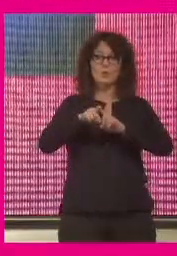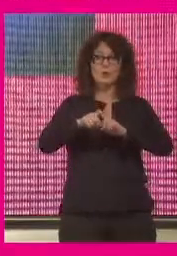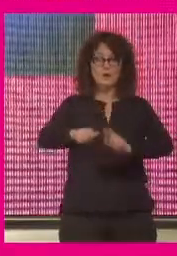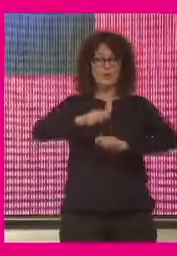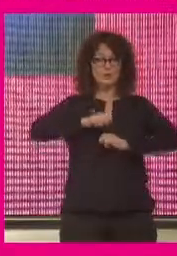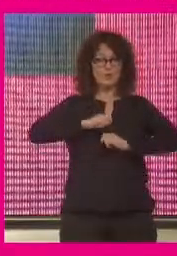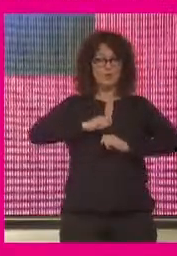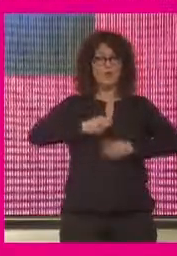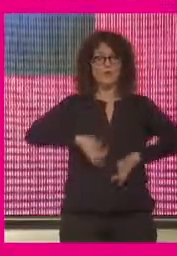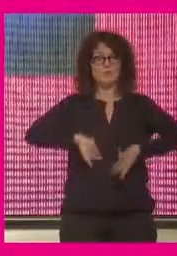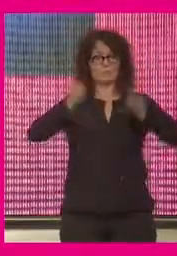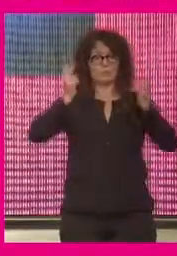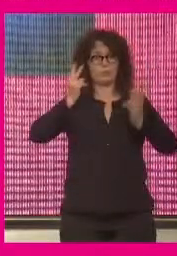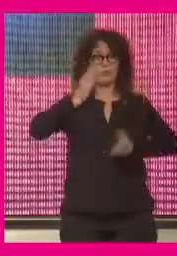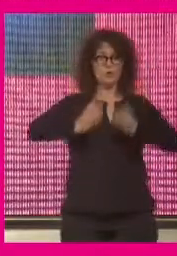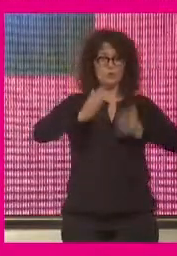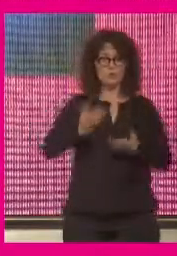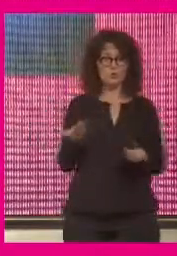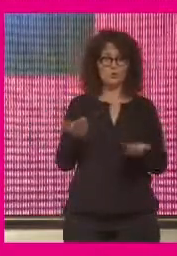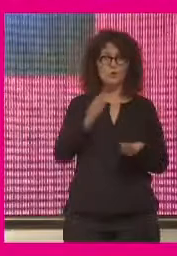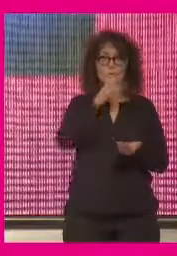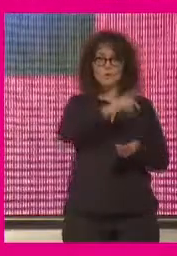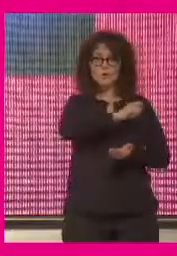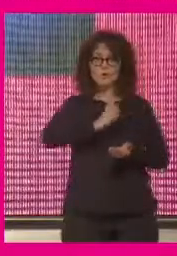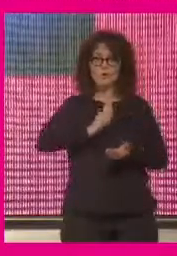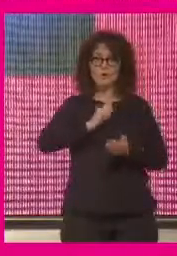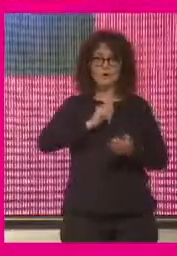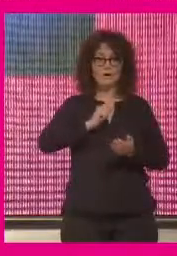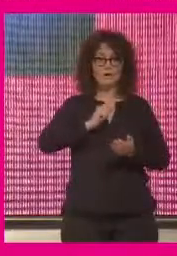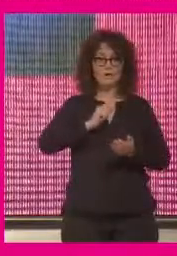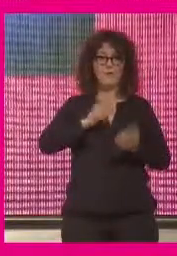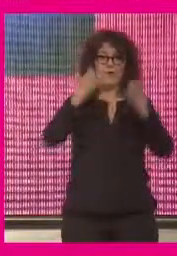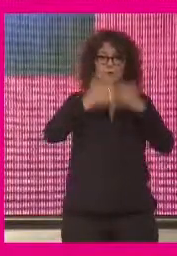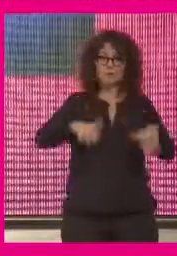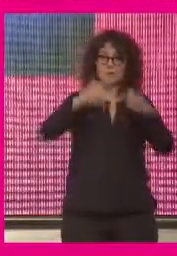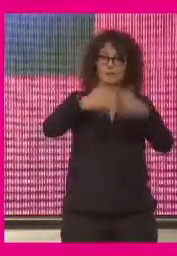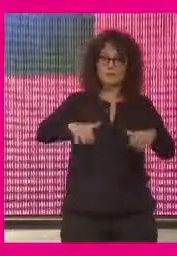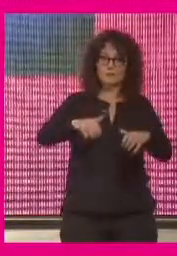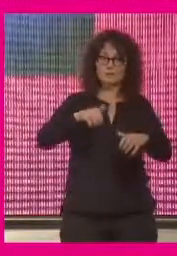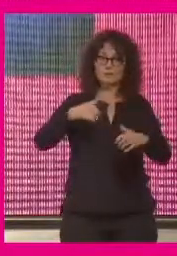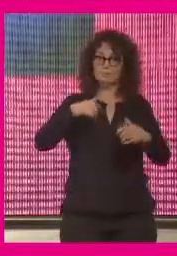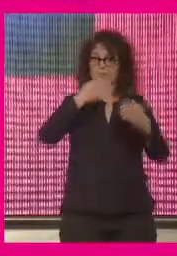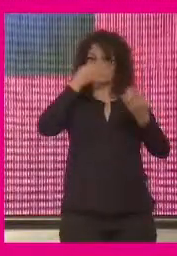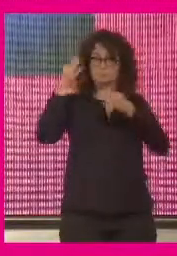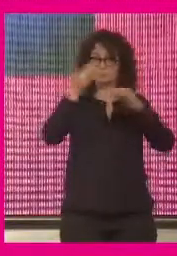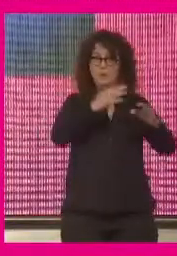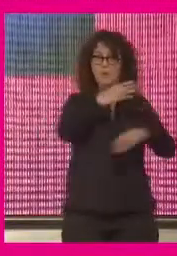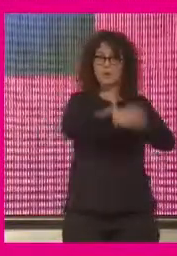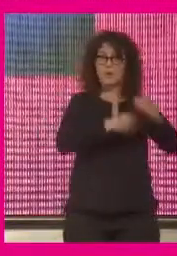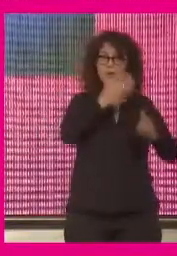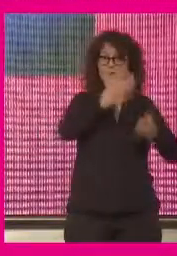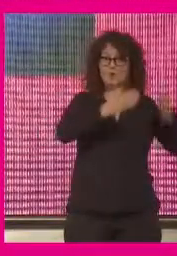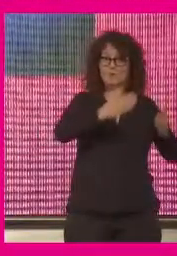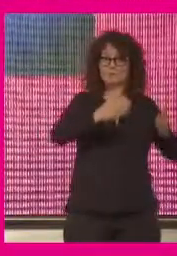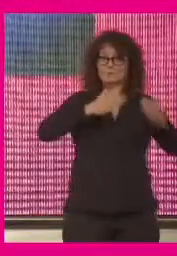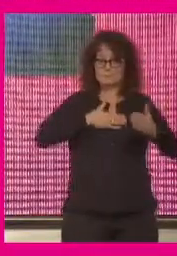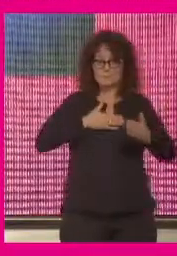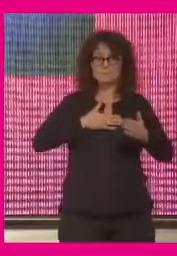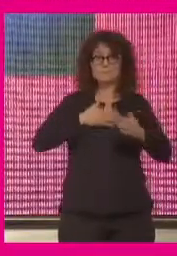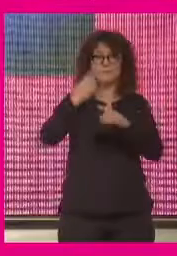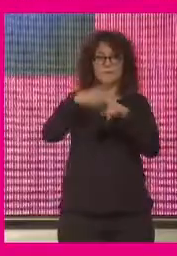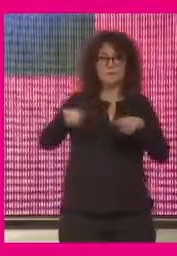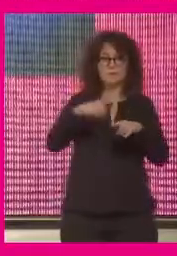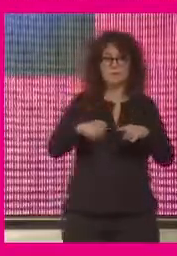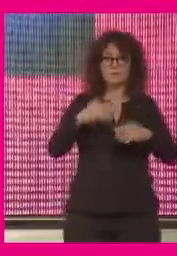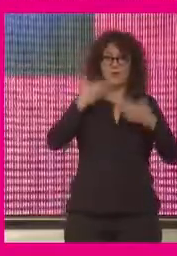desrobotizar porque nos va a liberar de la carga de hacerlo automático porque lo hará un robot o un algoritmo y nos dejará al resto de